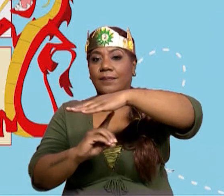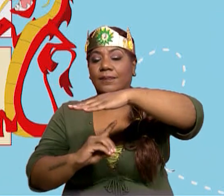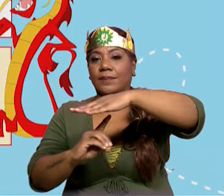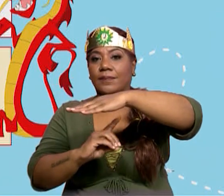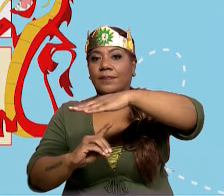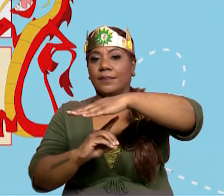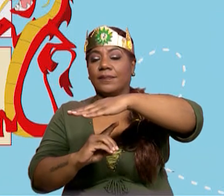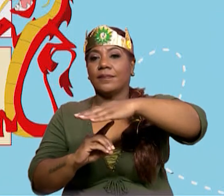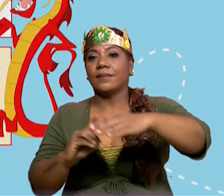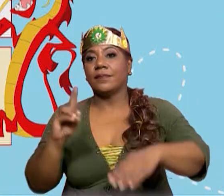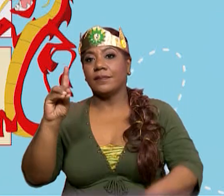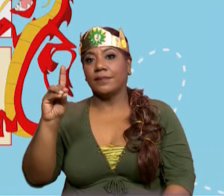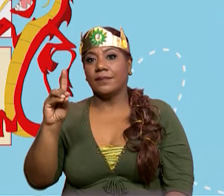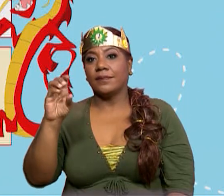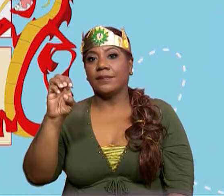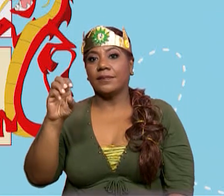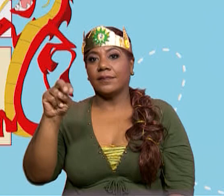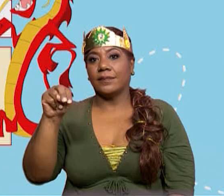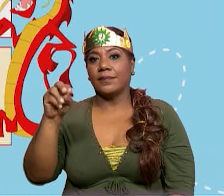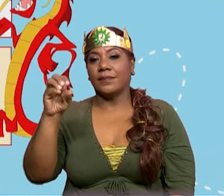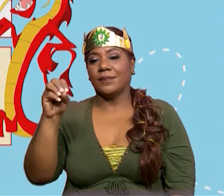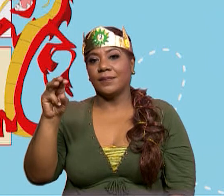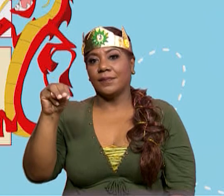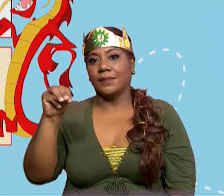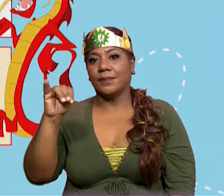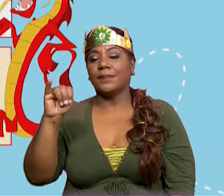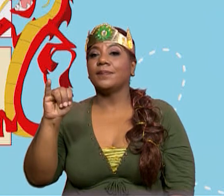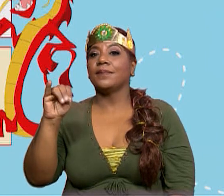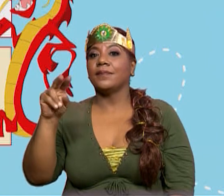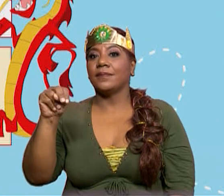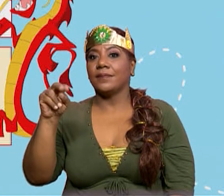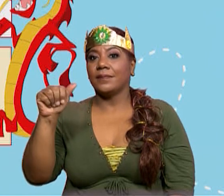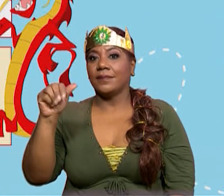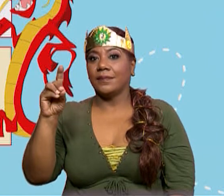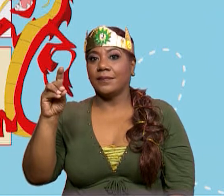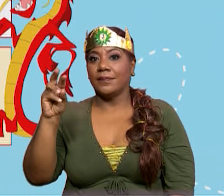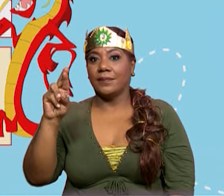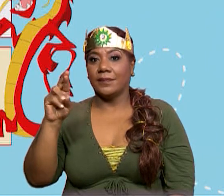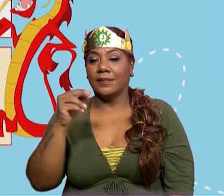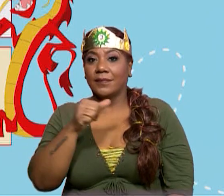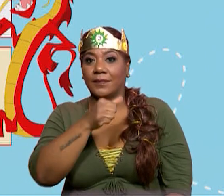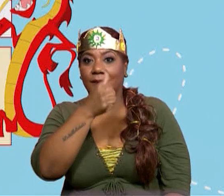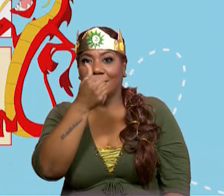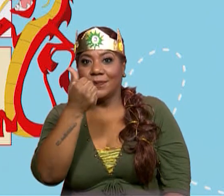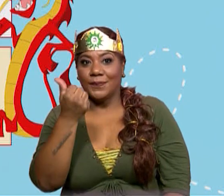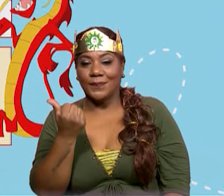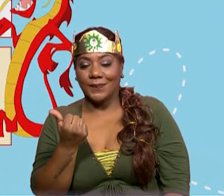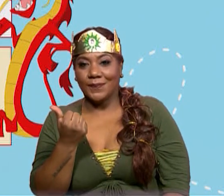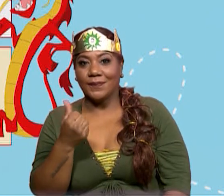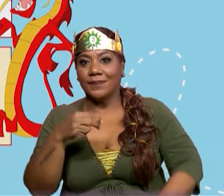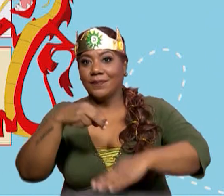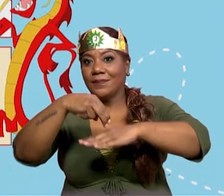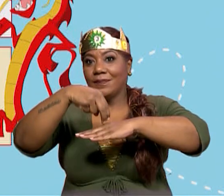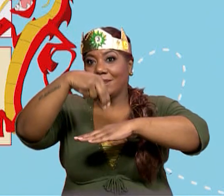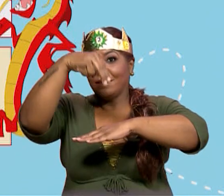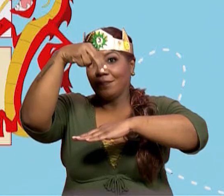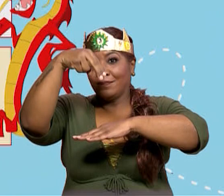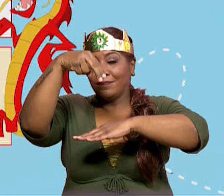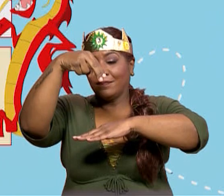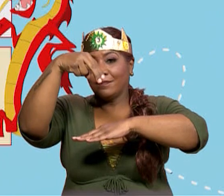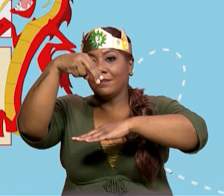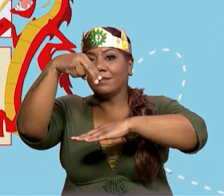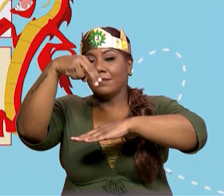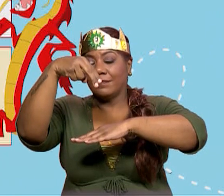es el número de abajo, está en color azul. Muy bien. En una fracción, el numerador se lee como un número